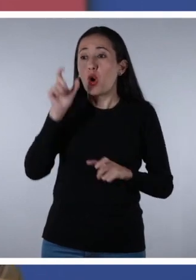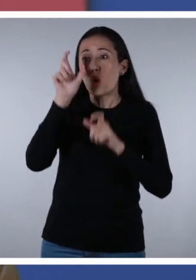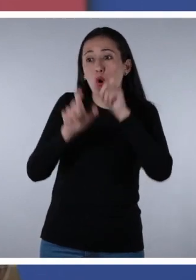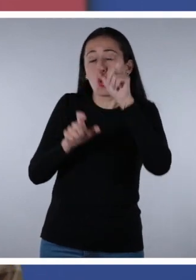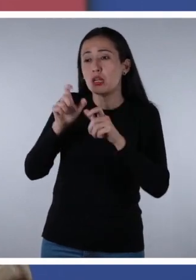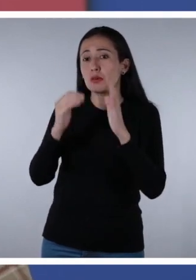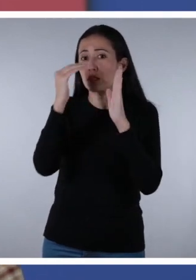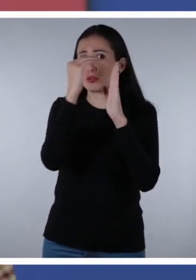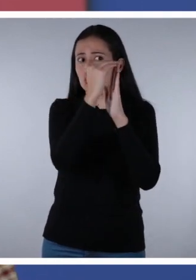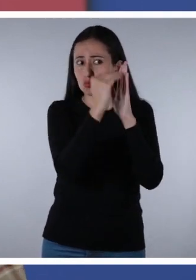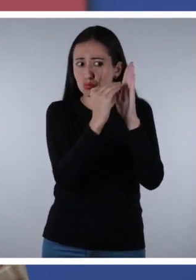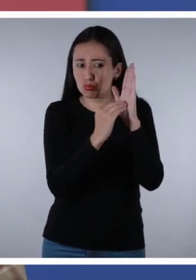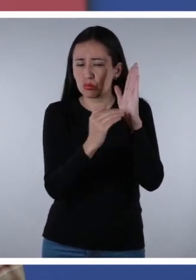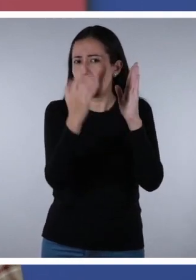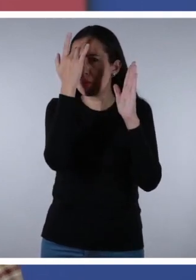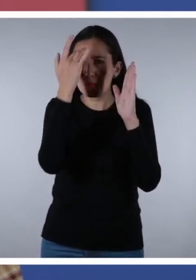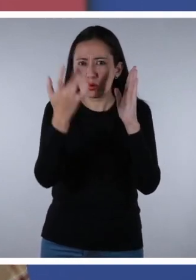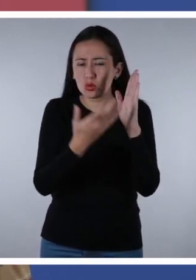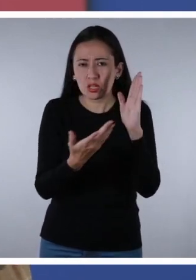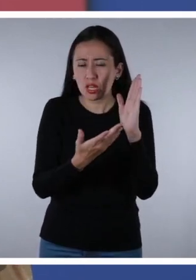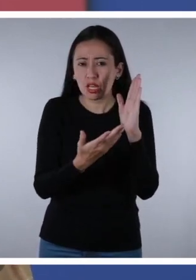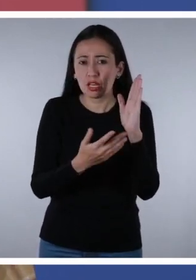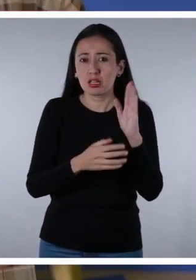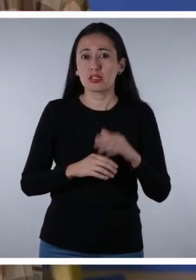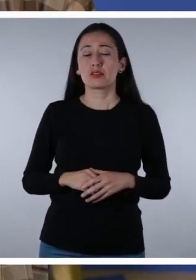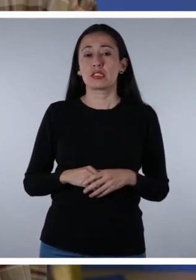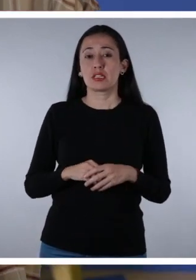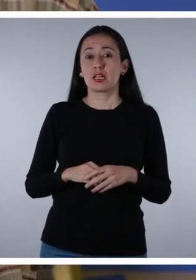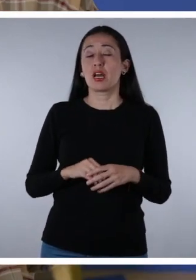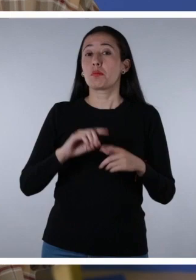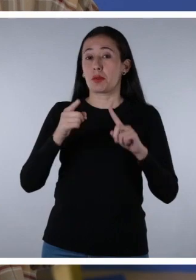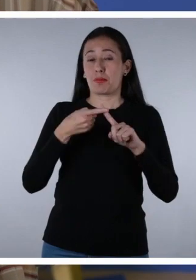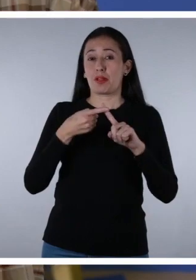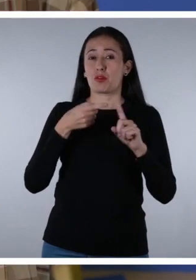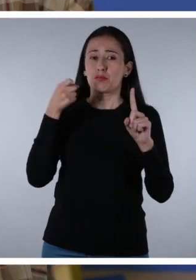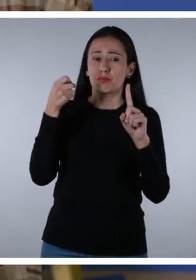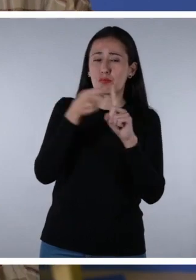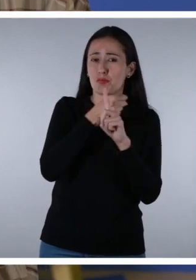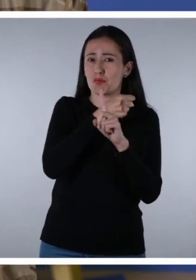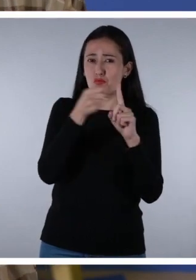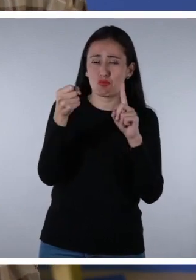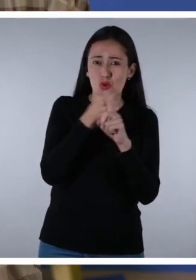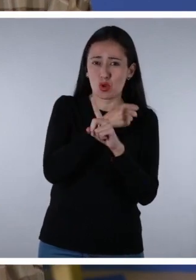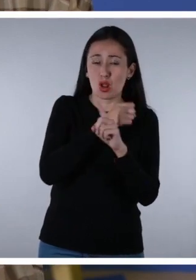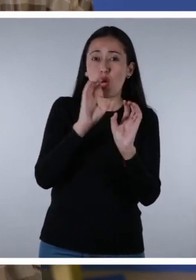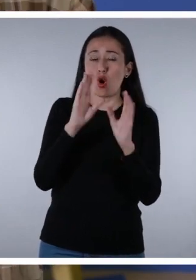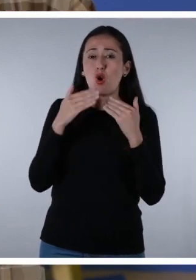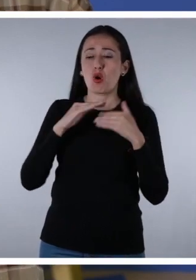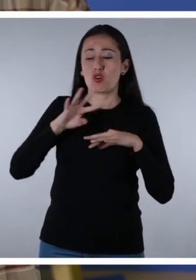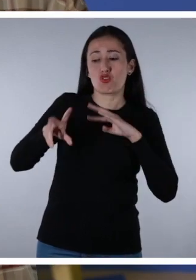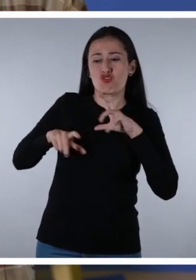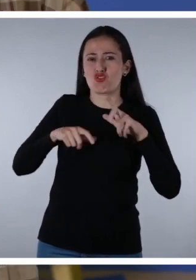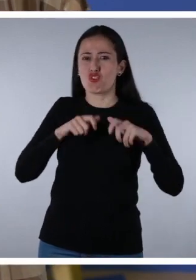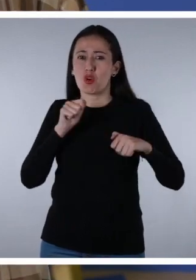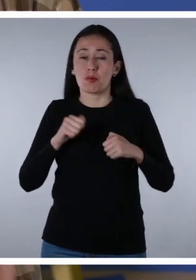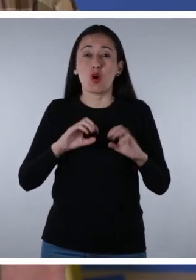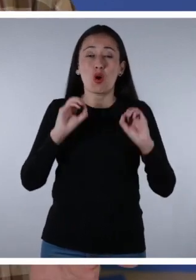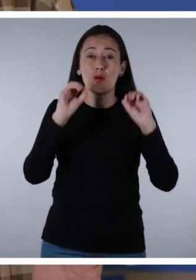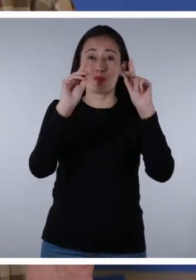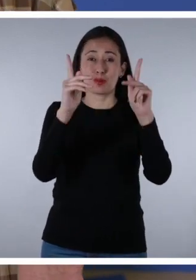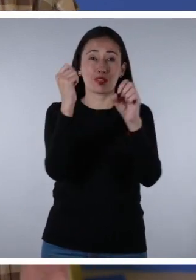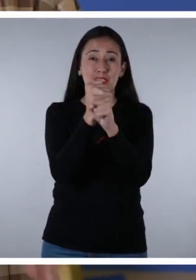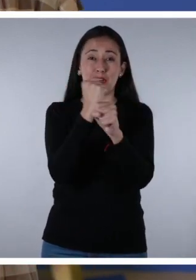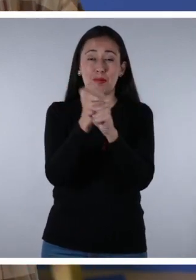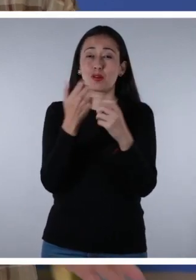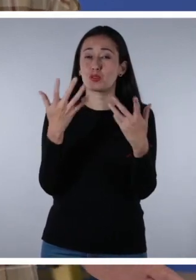movilizarse para dejar su lugar de origen son variados. Violencia e inseguridad en sus localidades. Falta de oportunidades